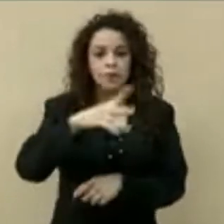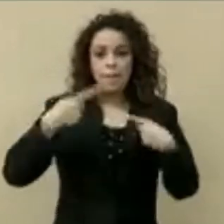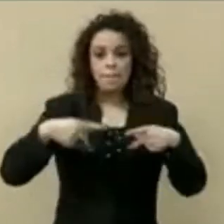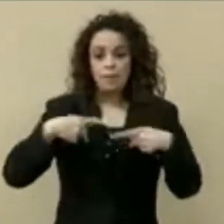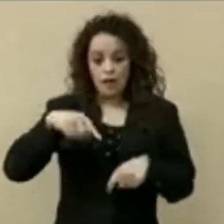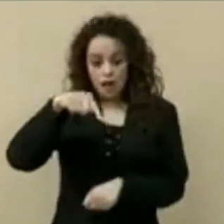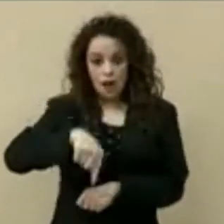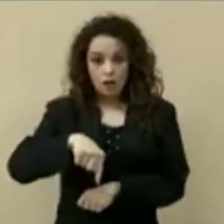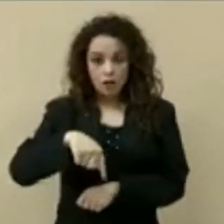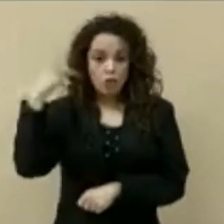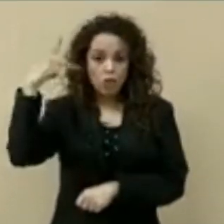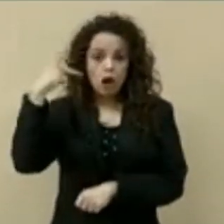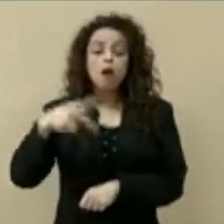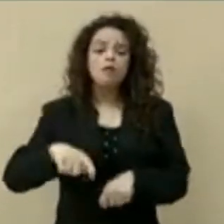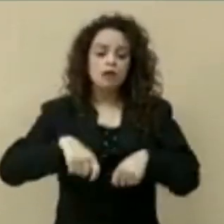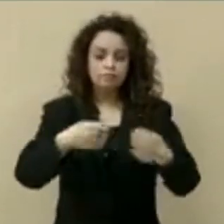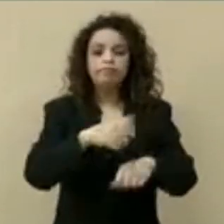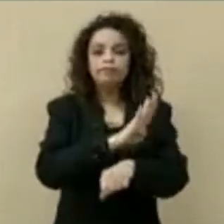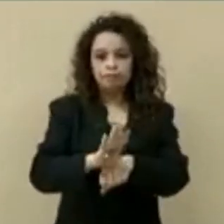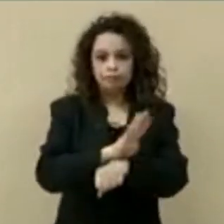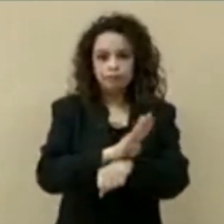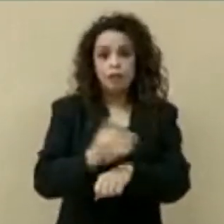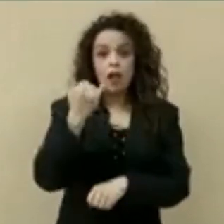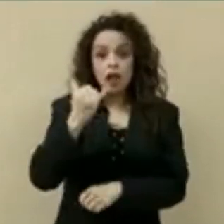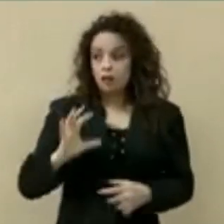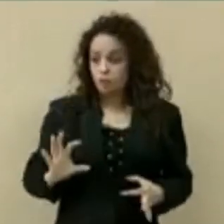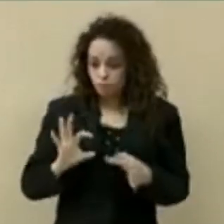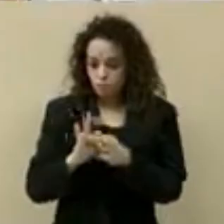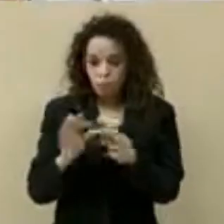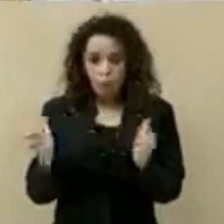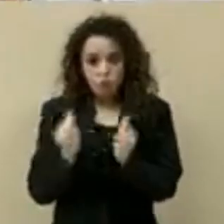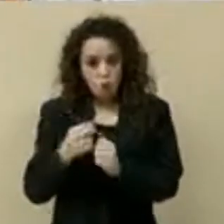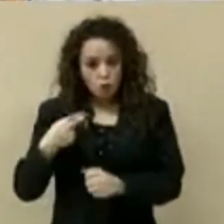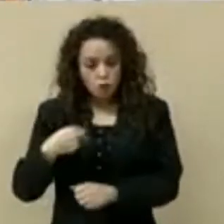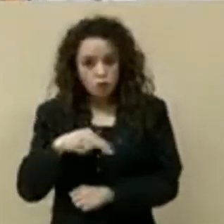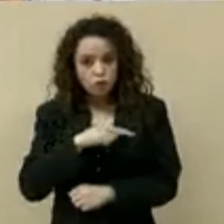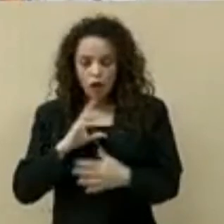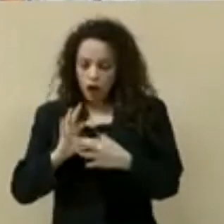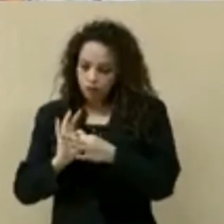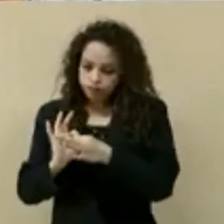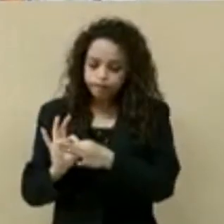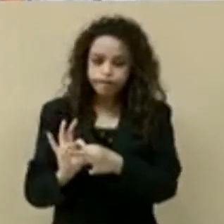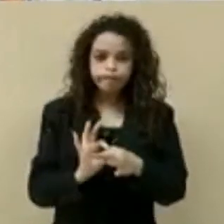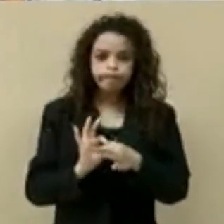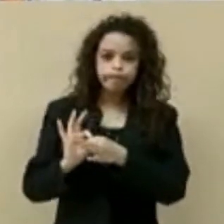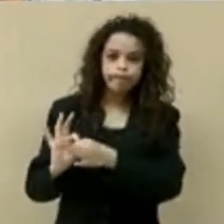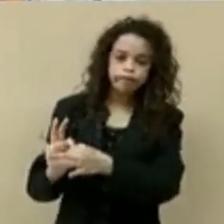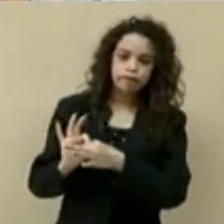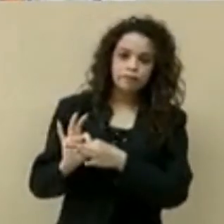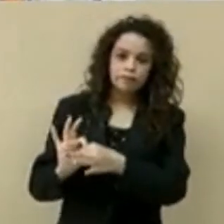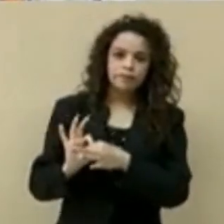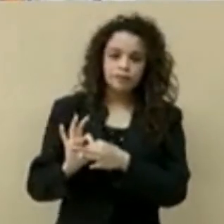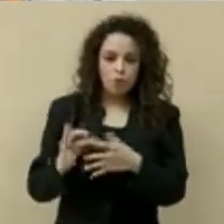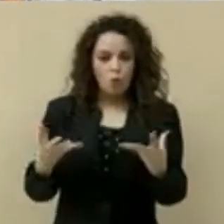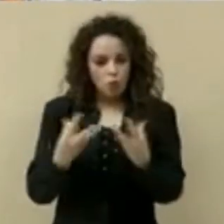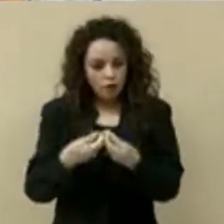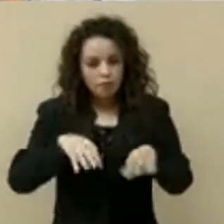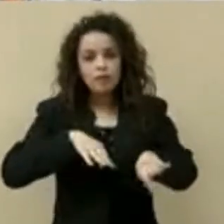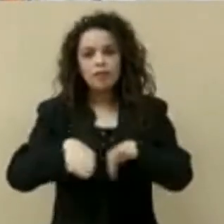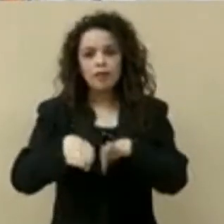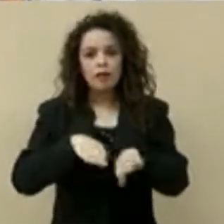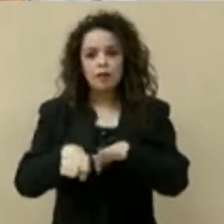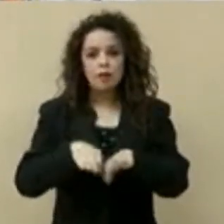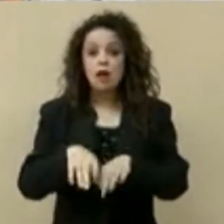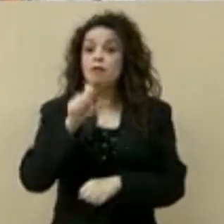de manera coordinada con nosotros. Estamos trabajando juntos. Lo mismo puedo decir de la